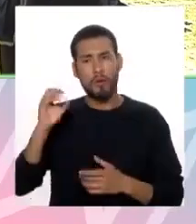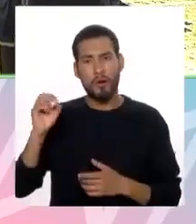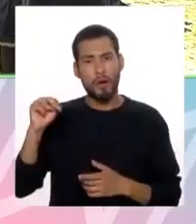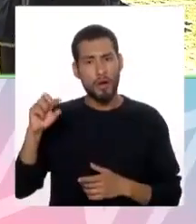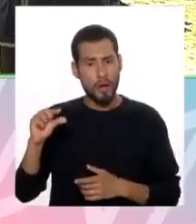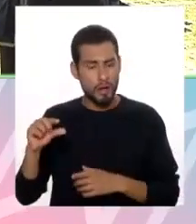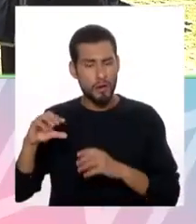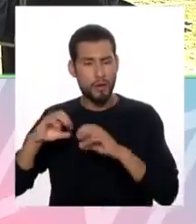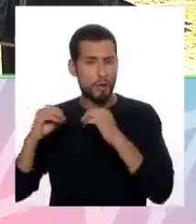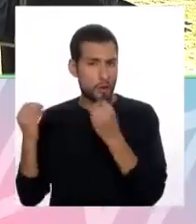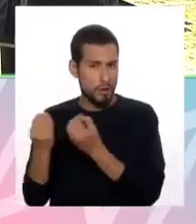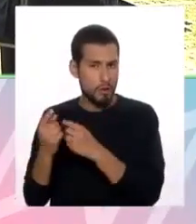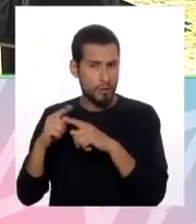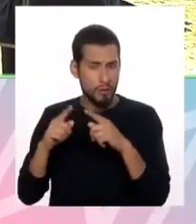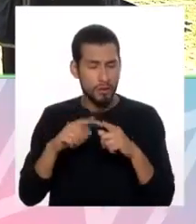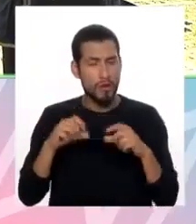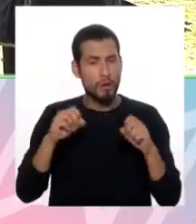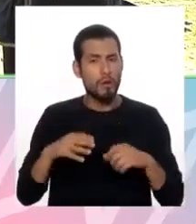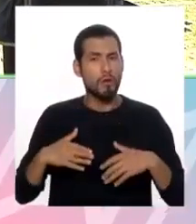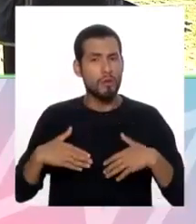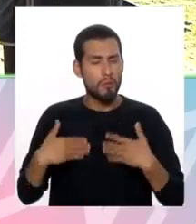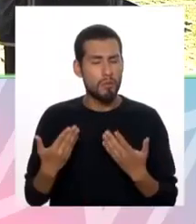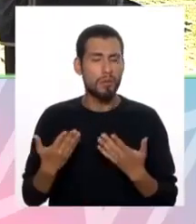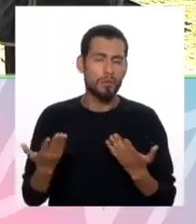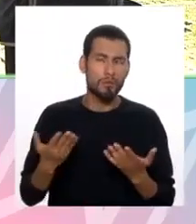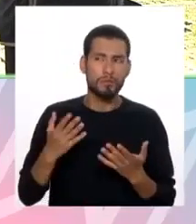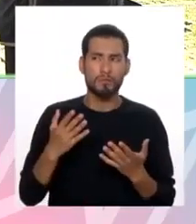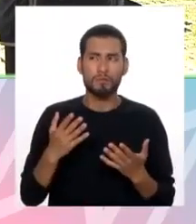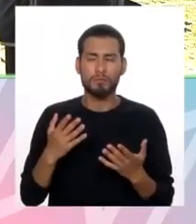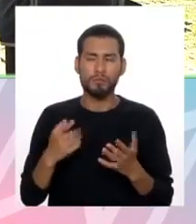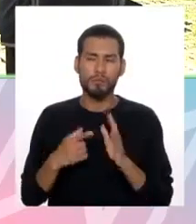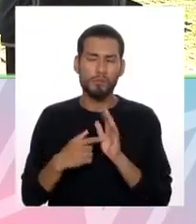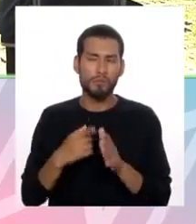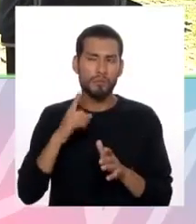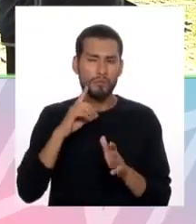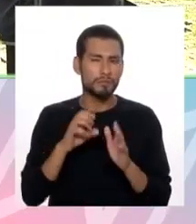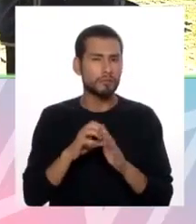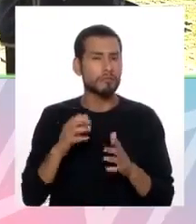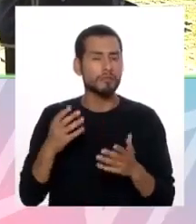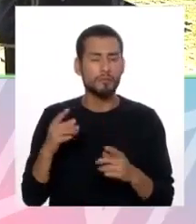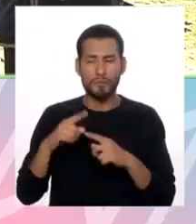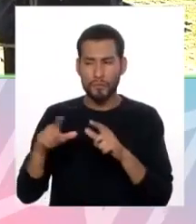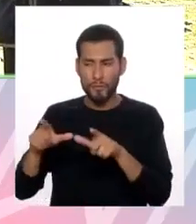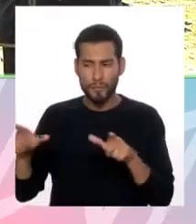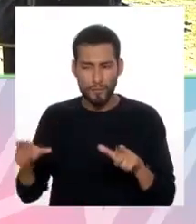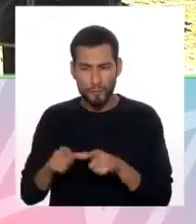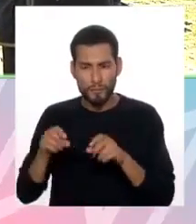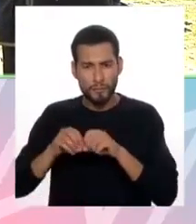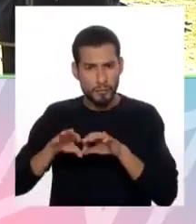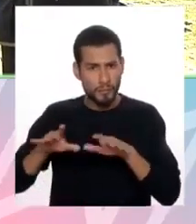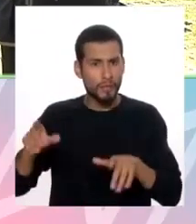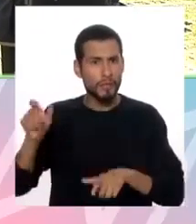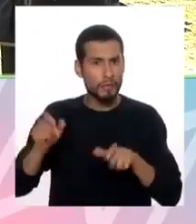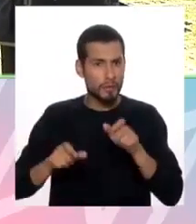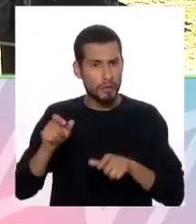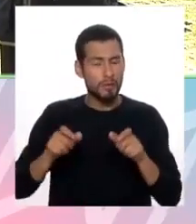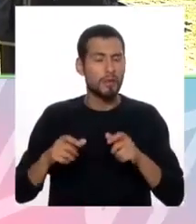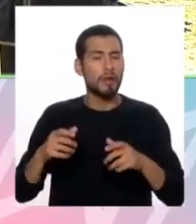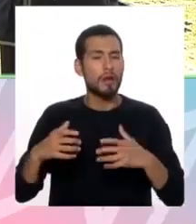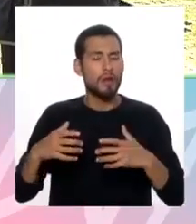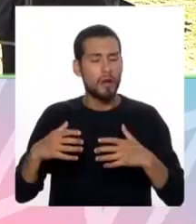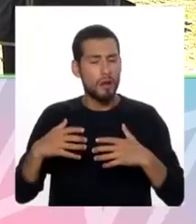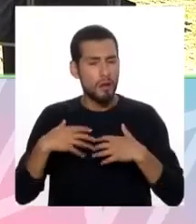o otras organizaciones para que hayan, por ejemplo, lugares de esparcimiento para las personas que tengan un problema de salud